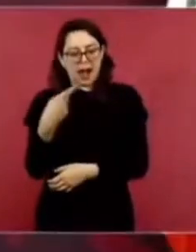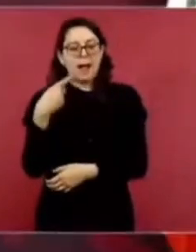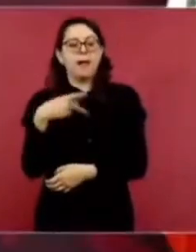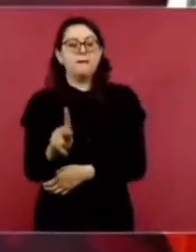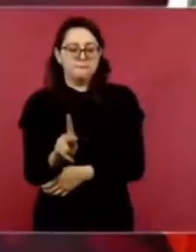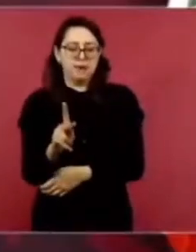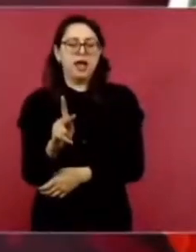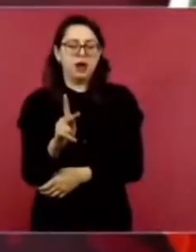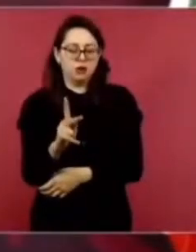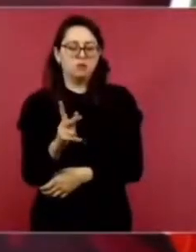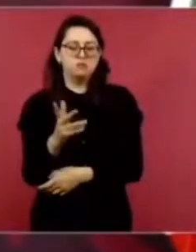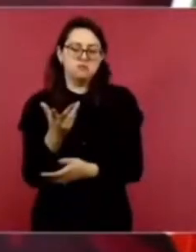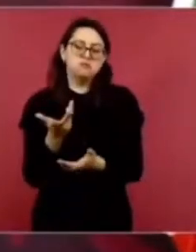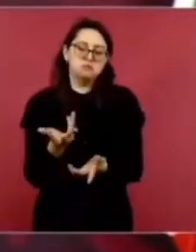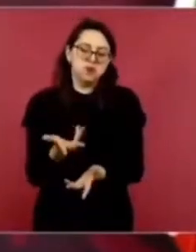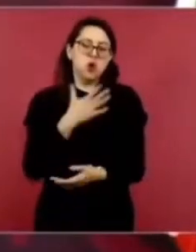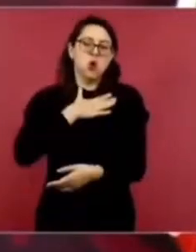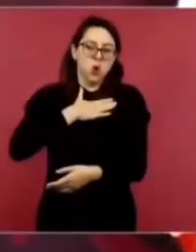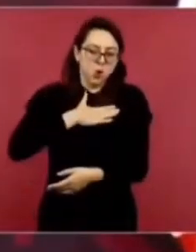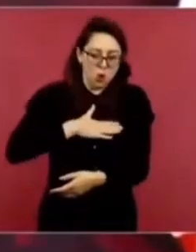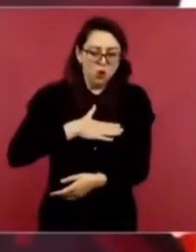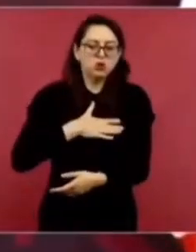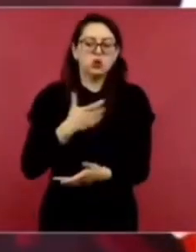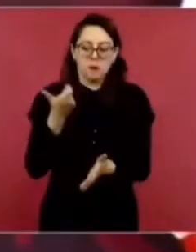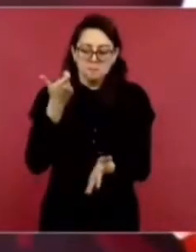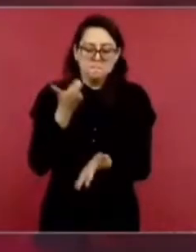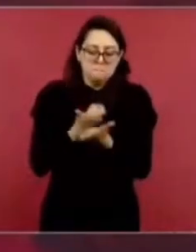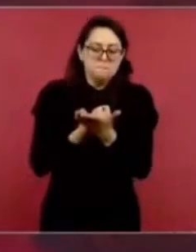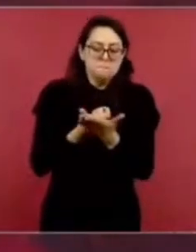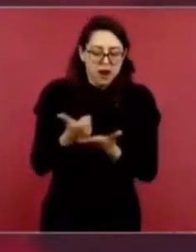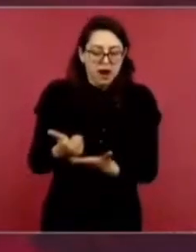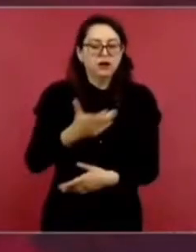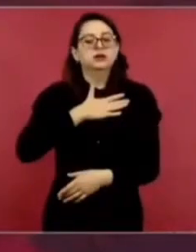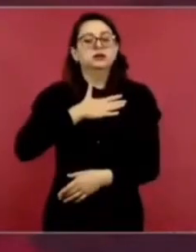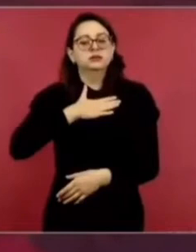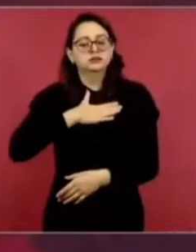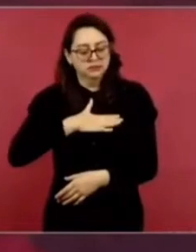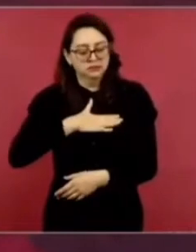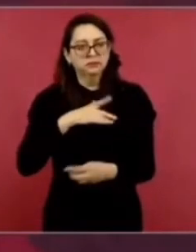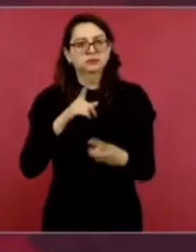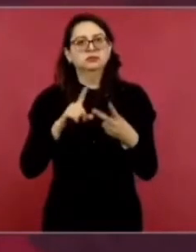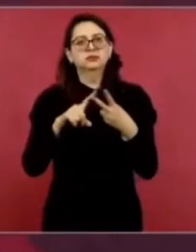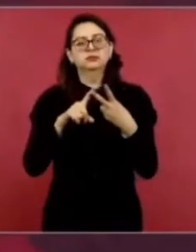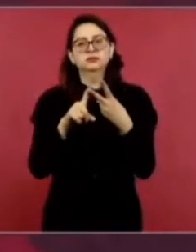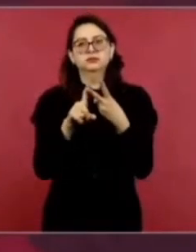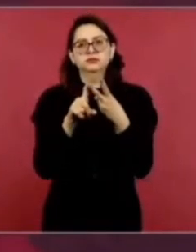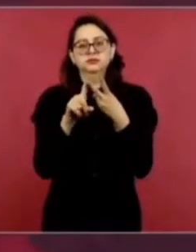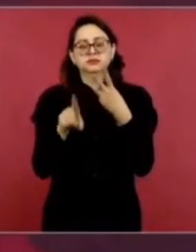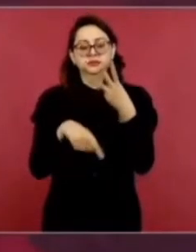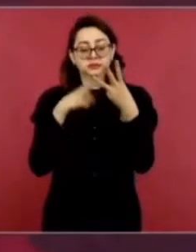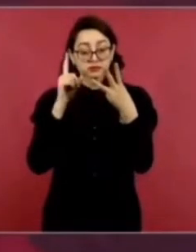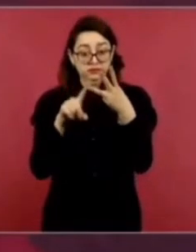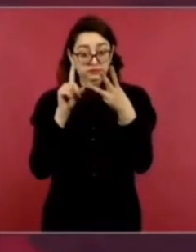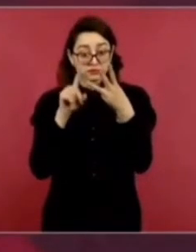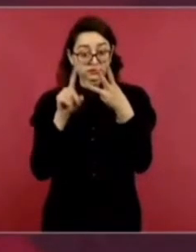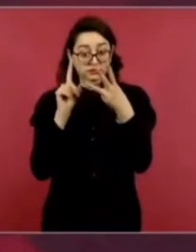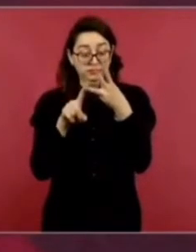se les pagó lo justo. También tenían un contrato en